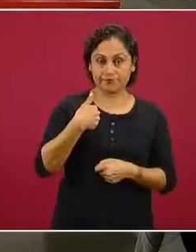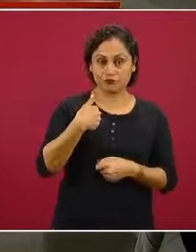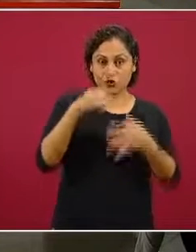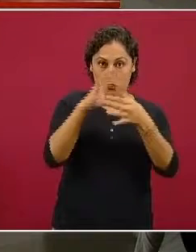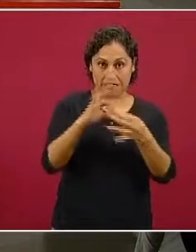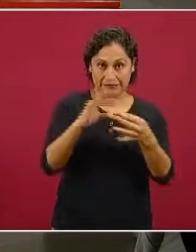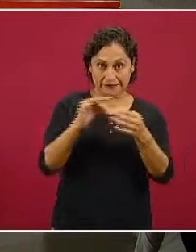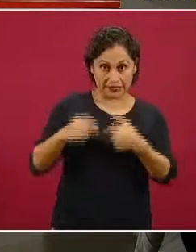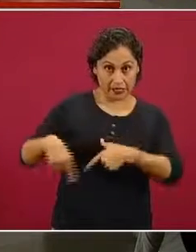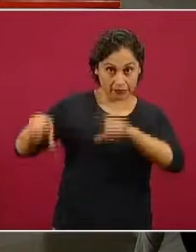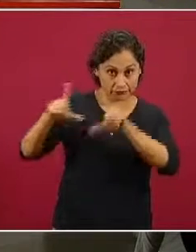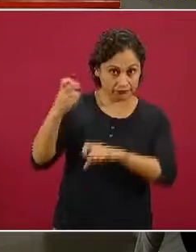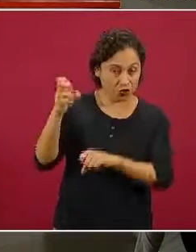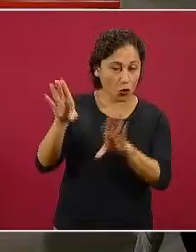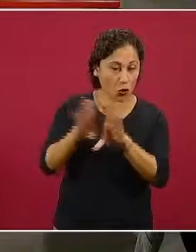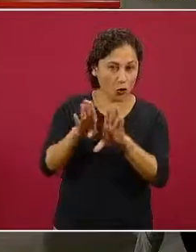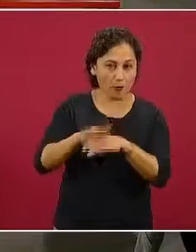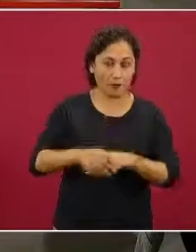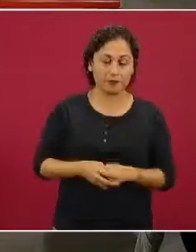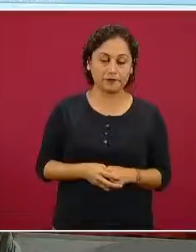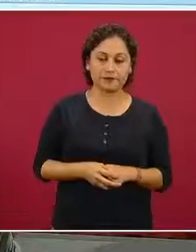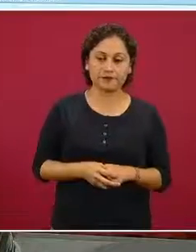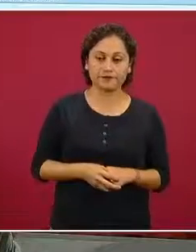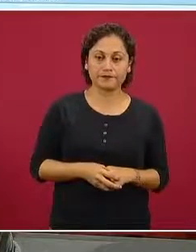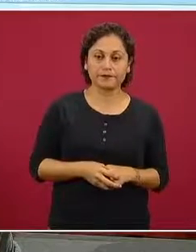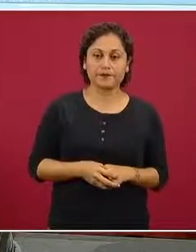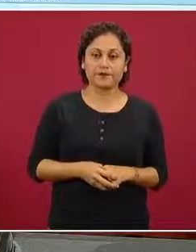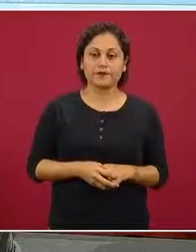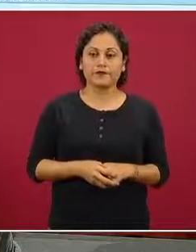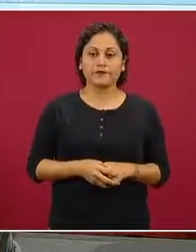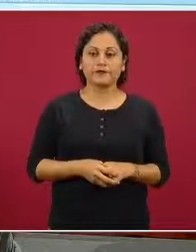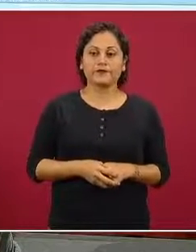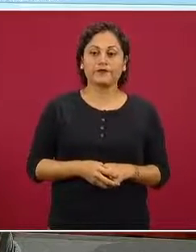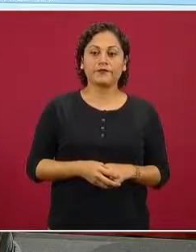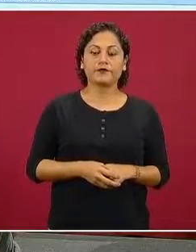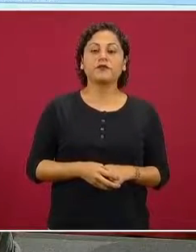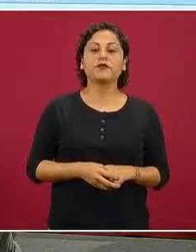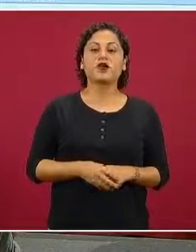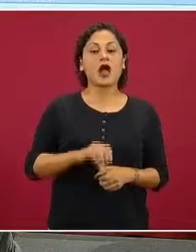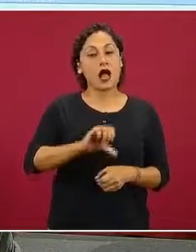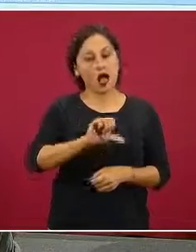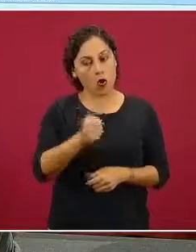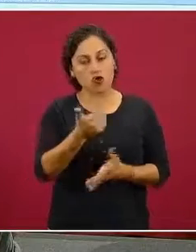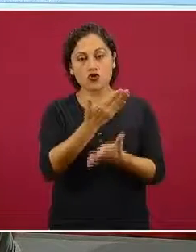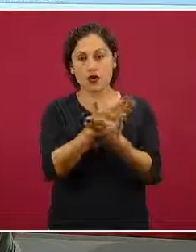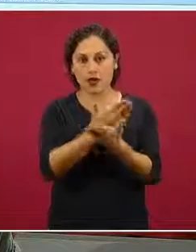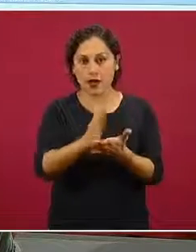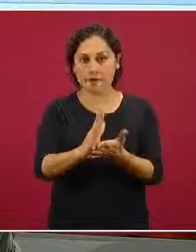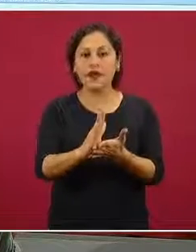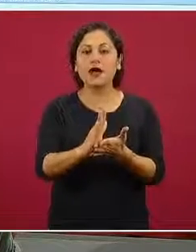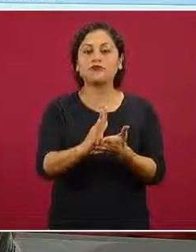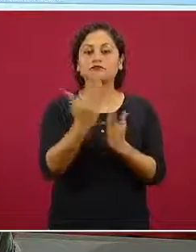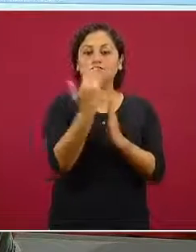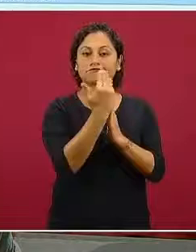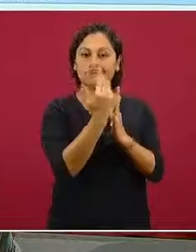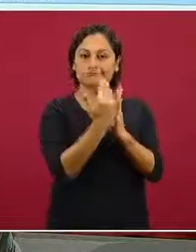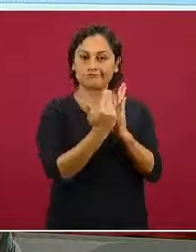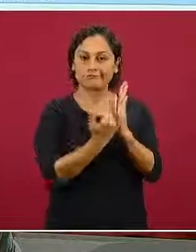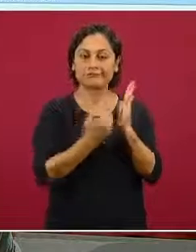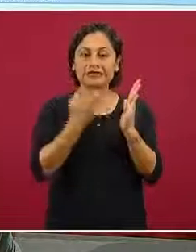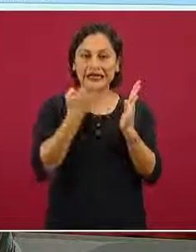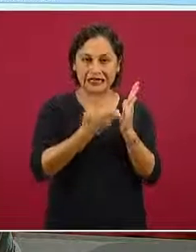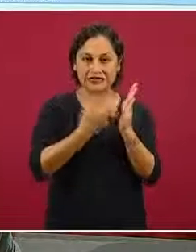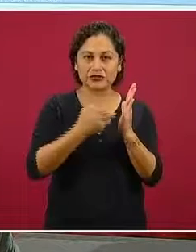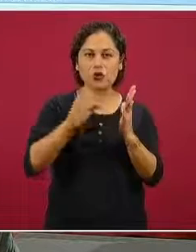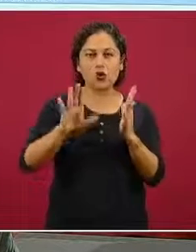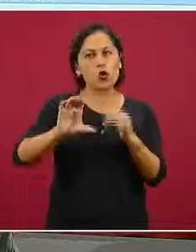láminas. La siguiente, por favor. Los criterios también para promover esta, también se han discutido en diferentes foros